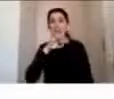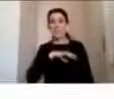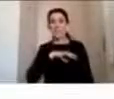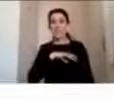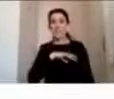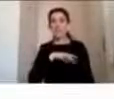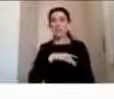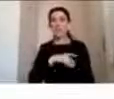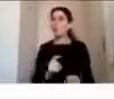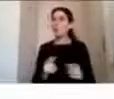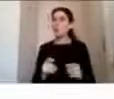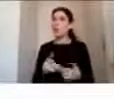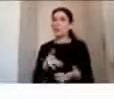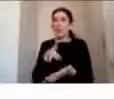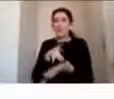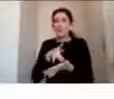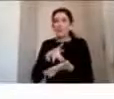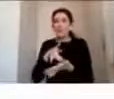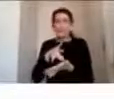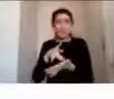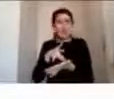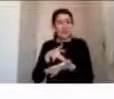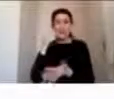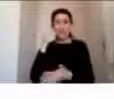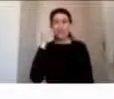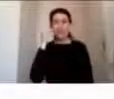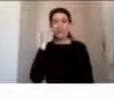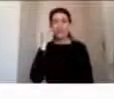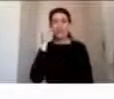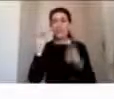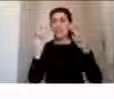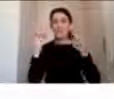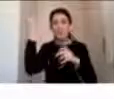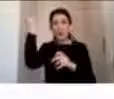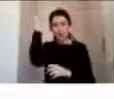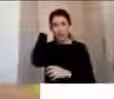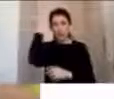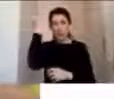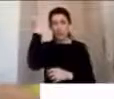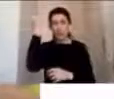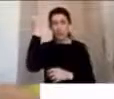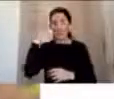infantil en cuanto al trauma de manera muy elevada.